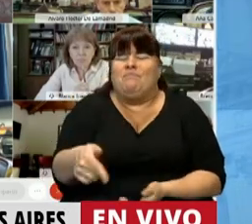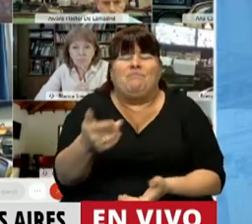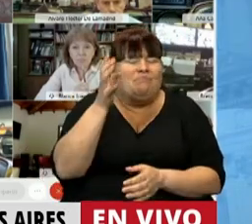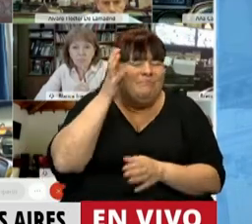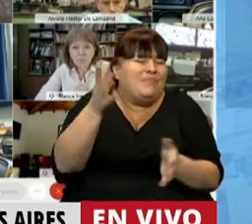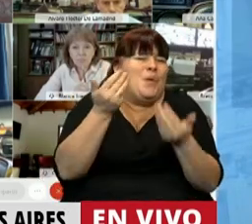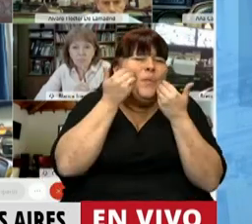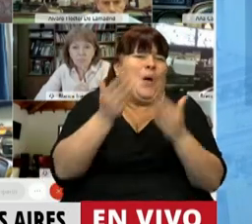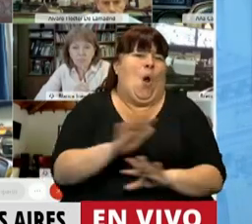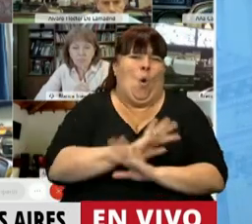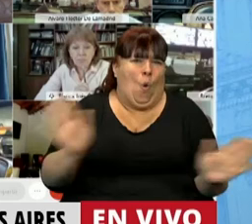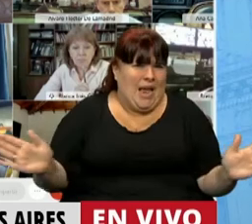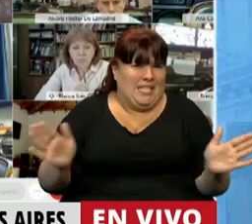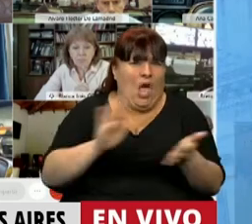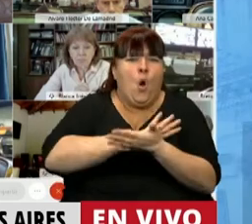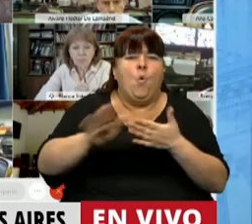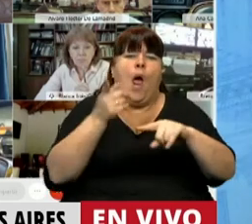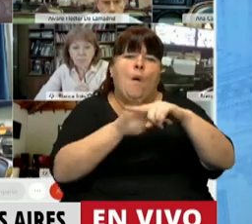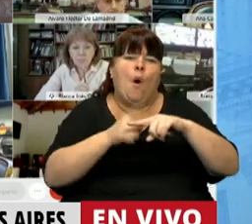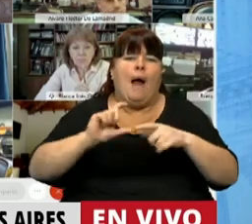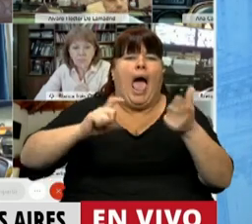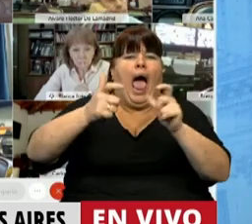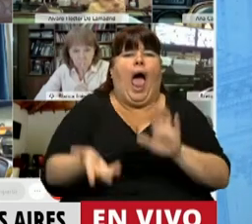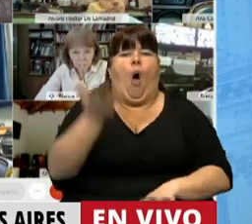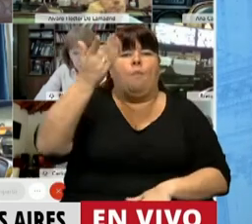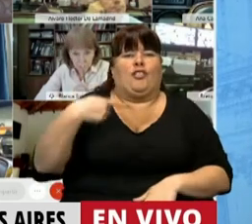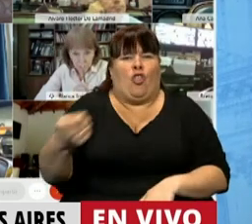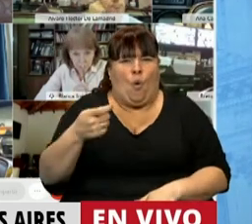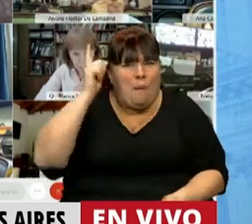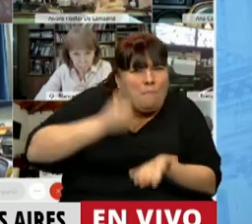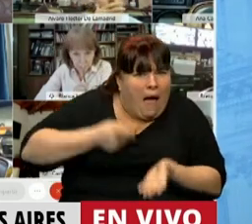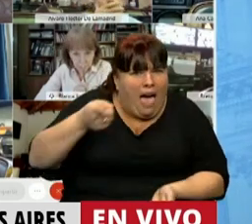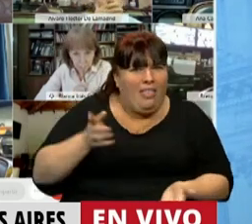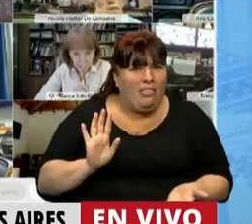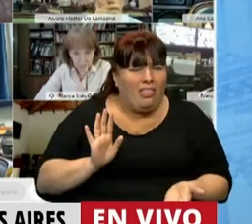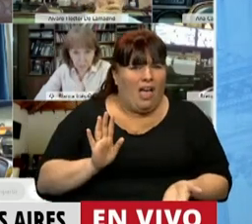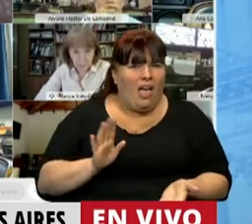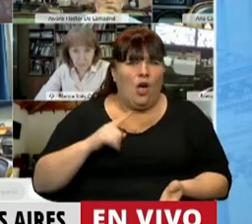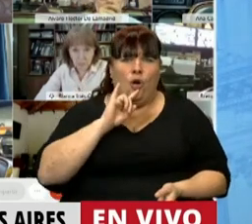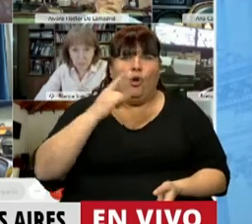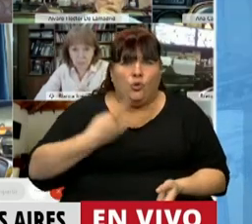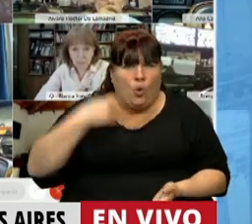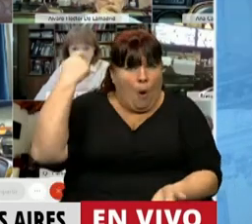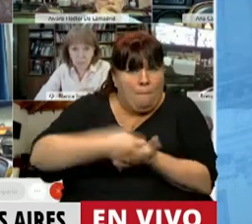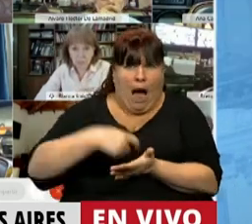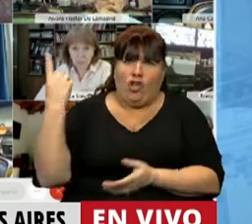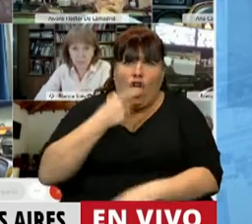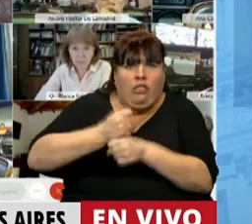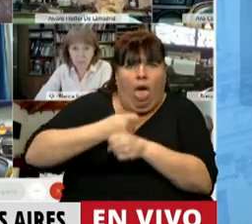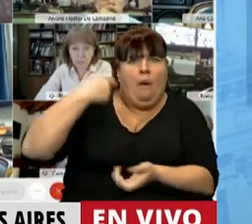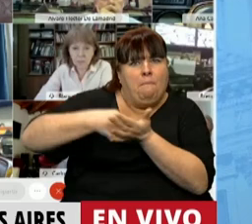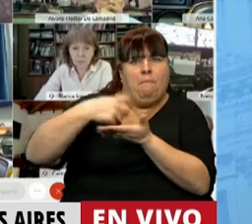vergonzosa nueva movilidad jubilatoria que quieren imponer. La vamos a pagar el conjunto de los